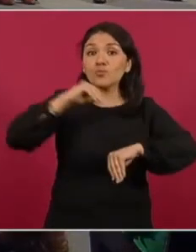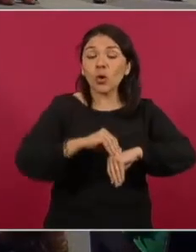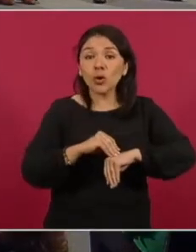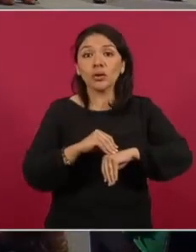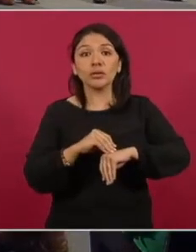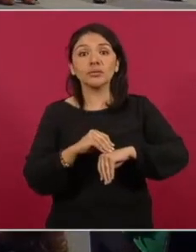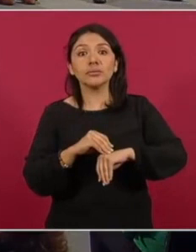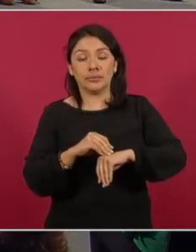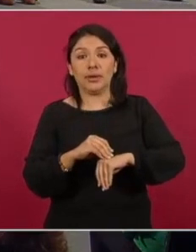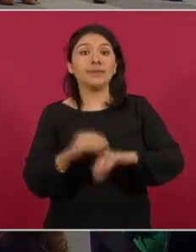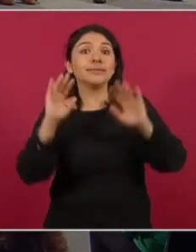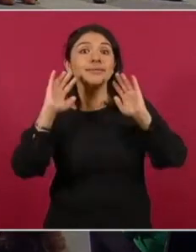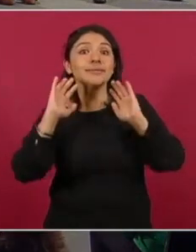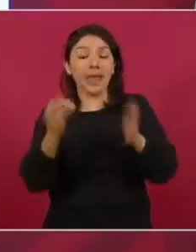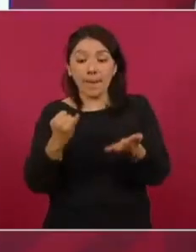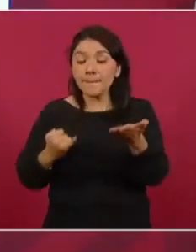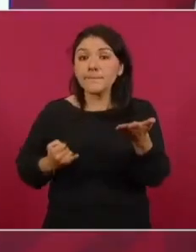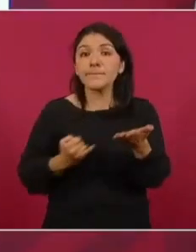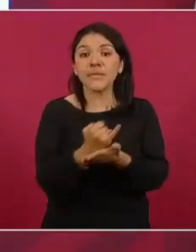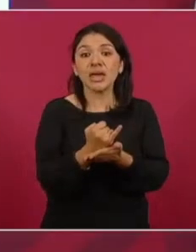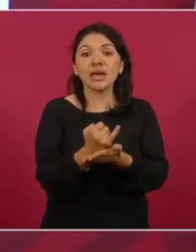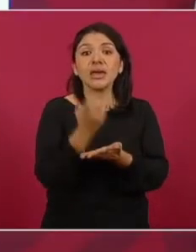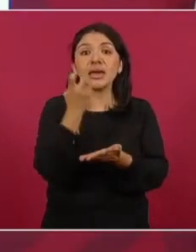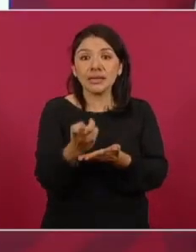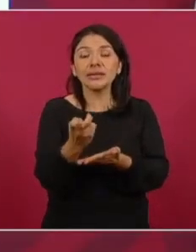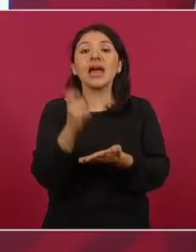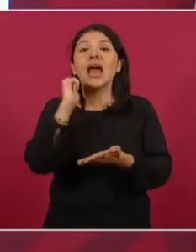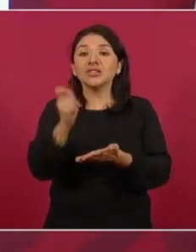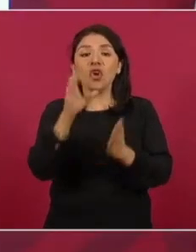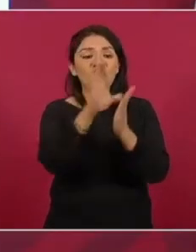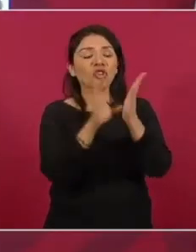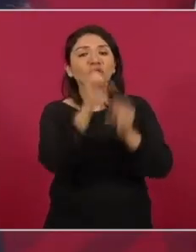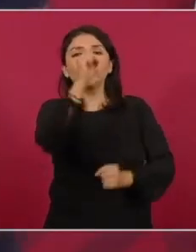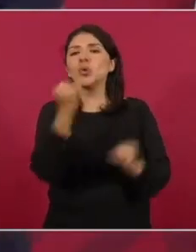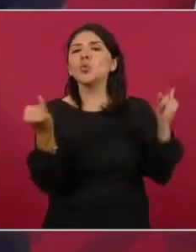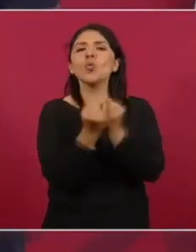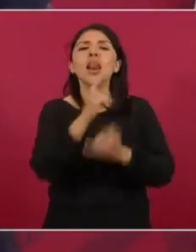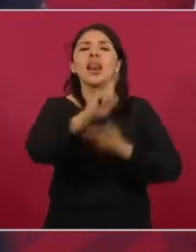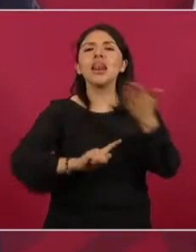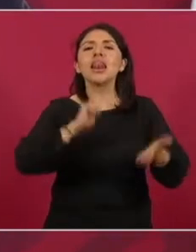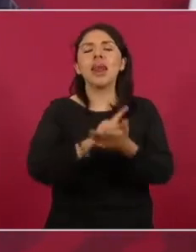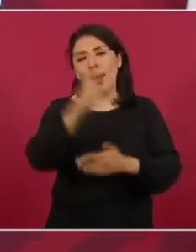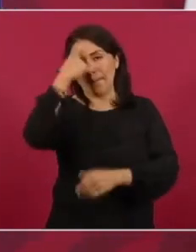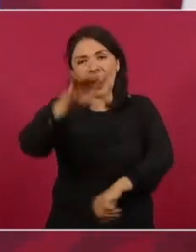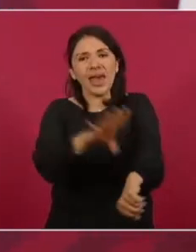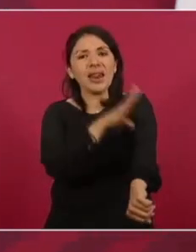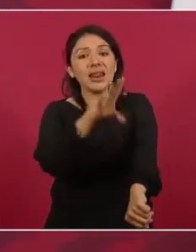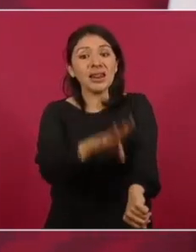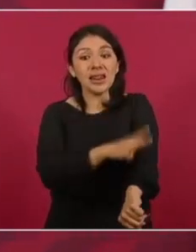se declaró constitucional la ley eléctrica